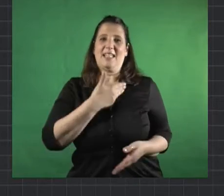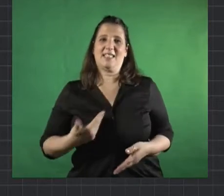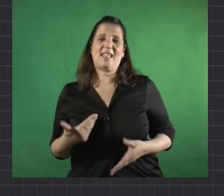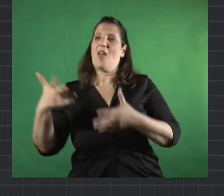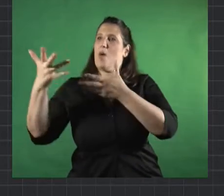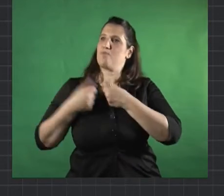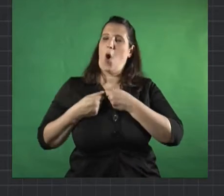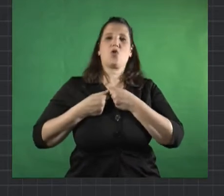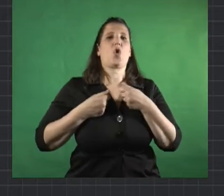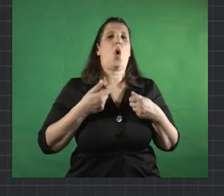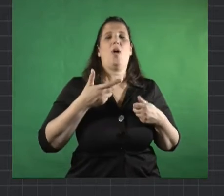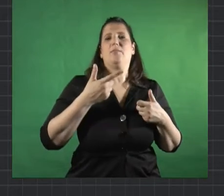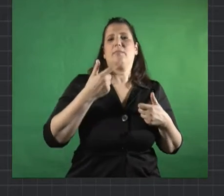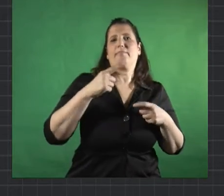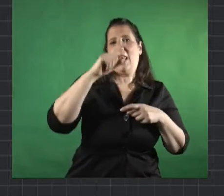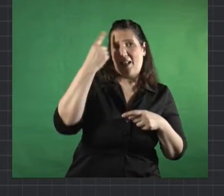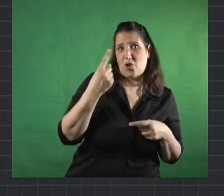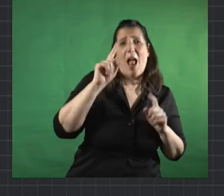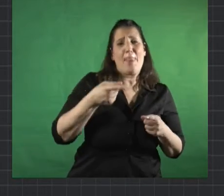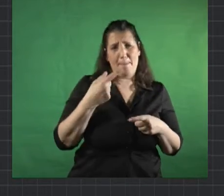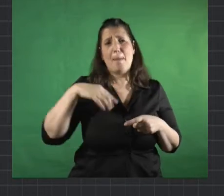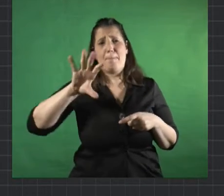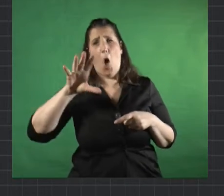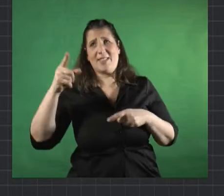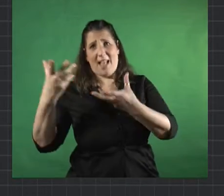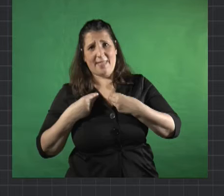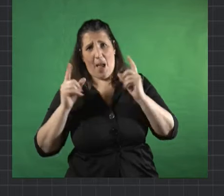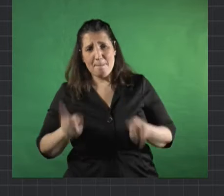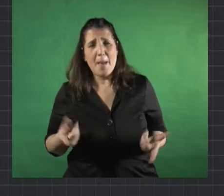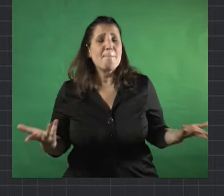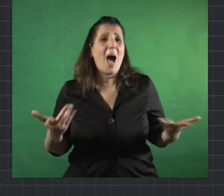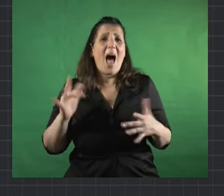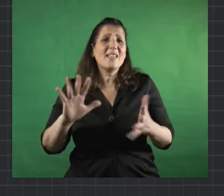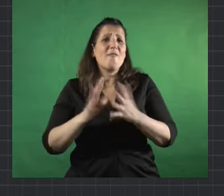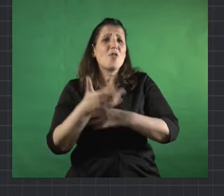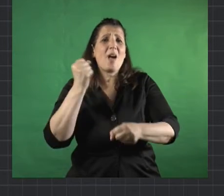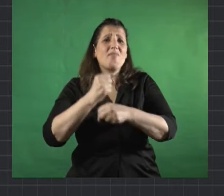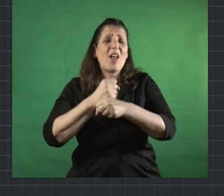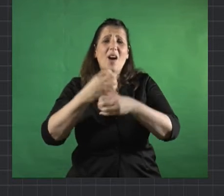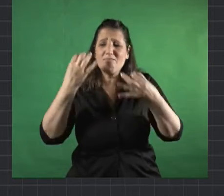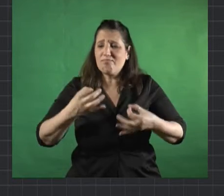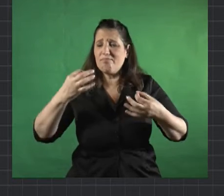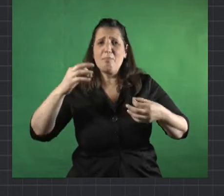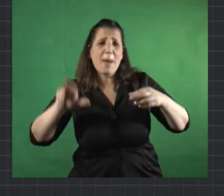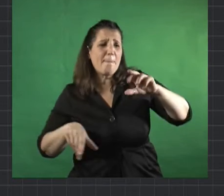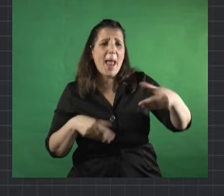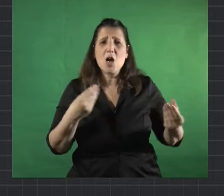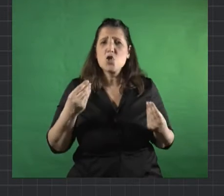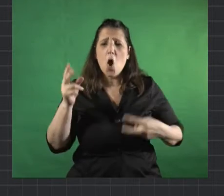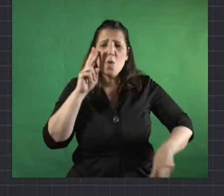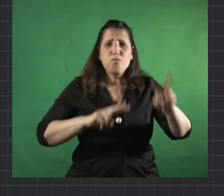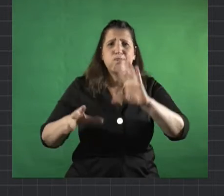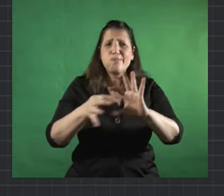como aliado para poder establecer una política pública común, aunar esfuerzos y